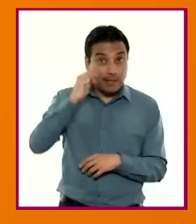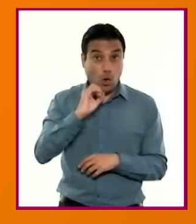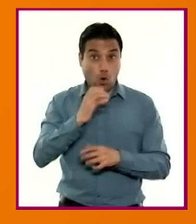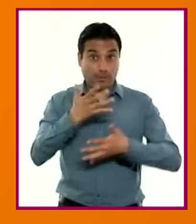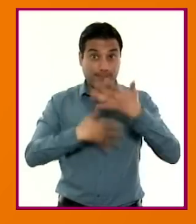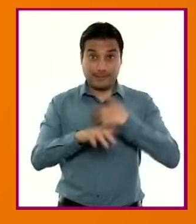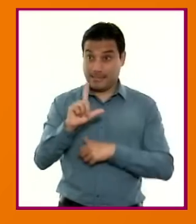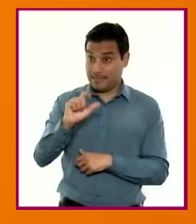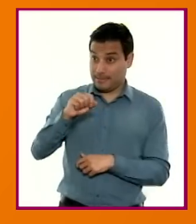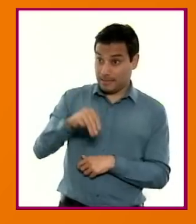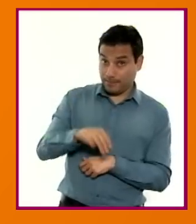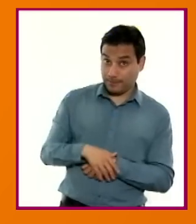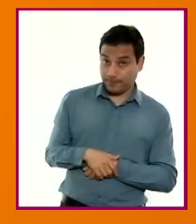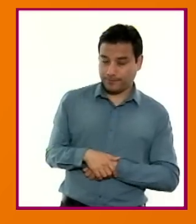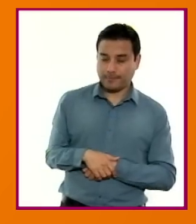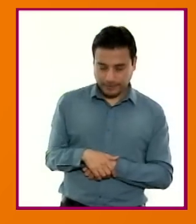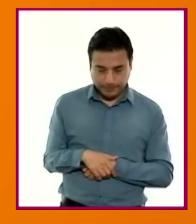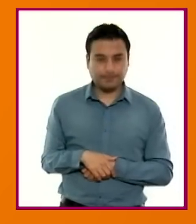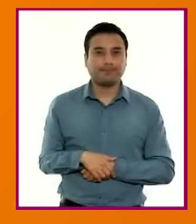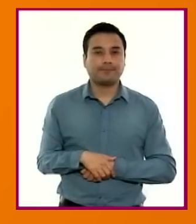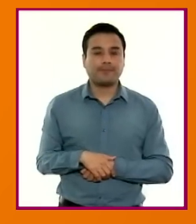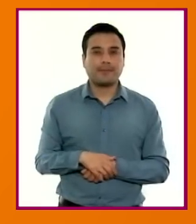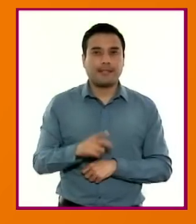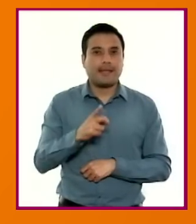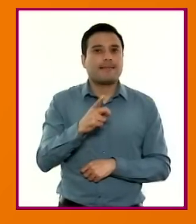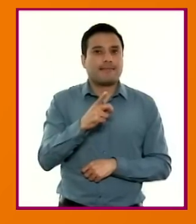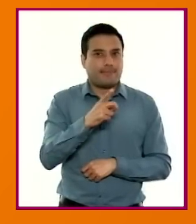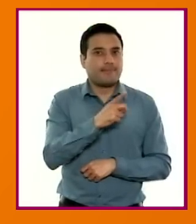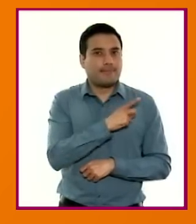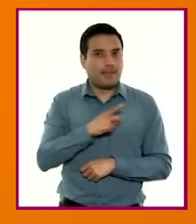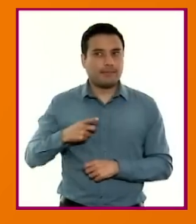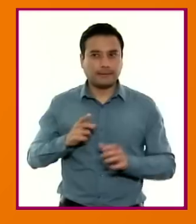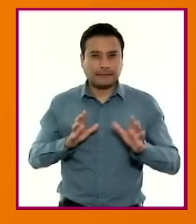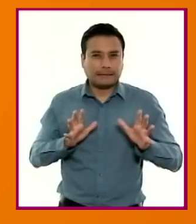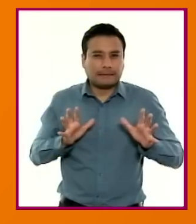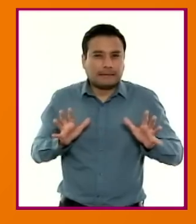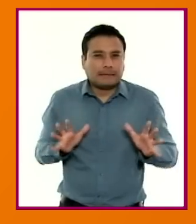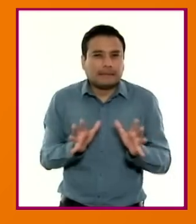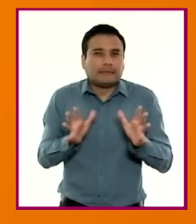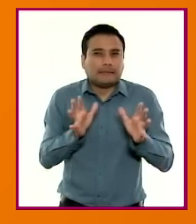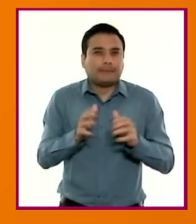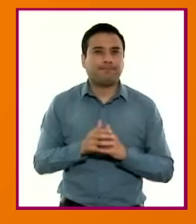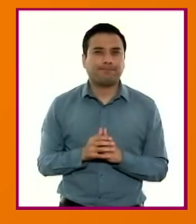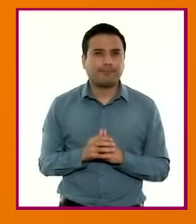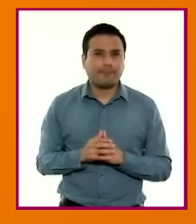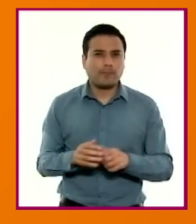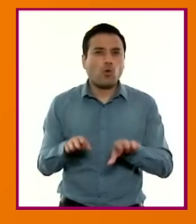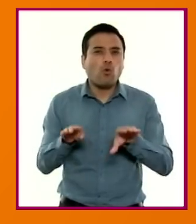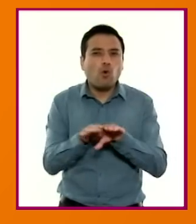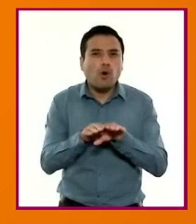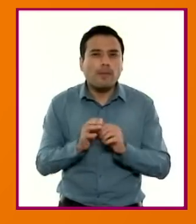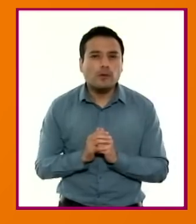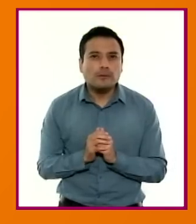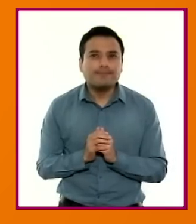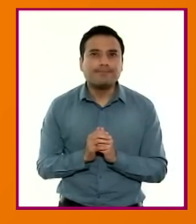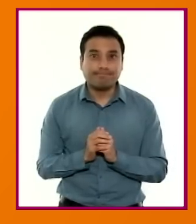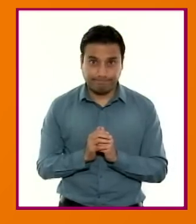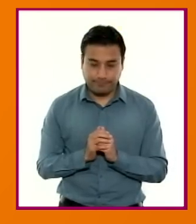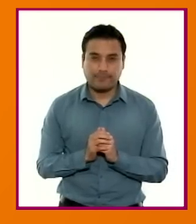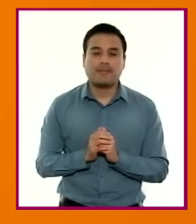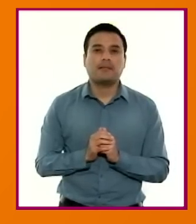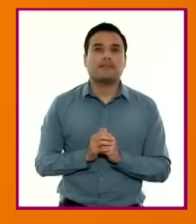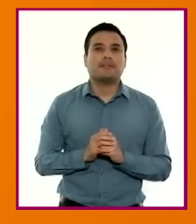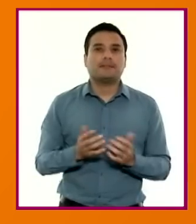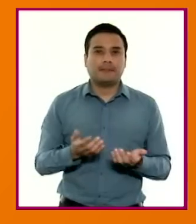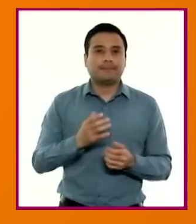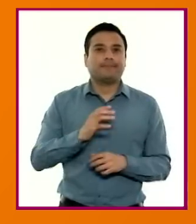es necesario propiciar la aproximación e incluso la participación en prácticas bilingües, donde